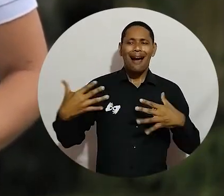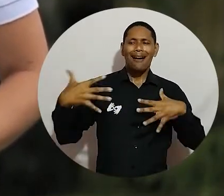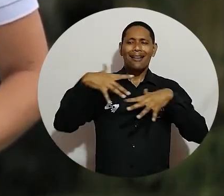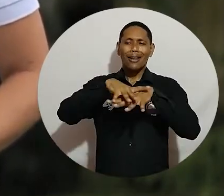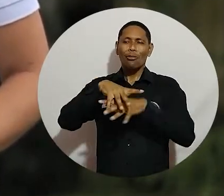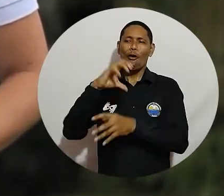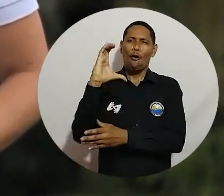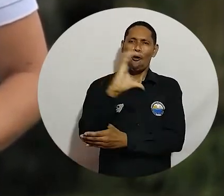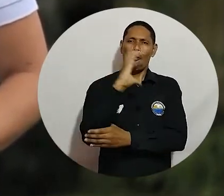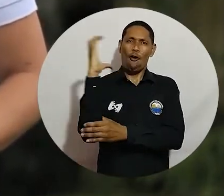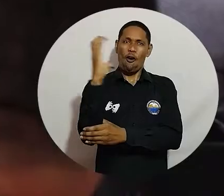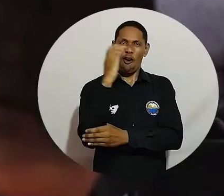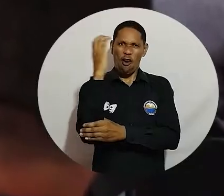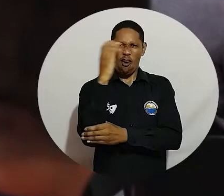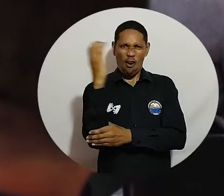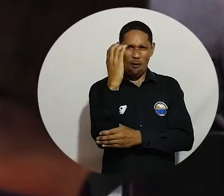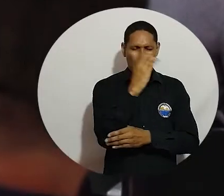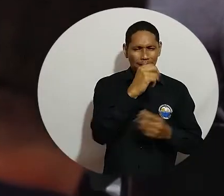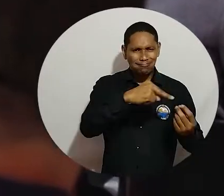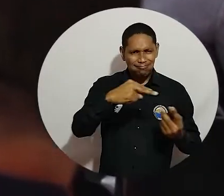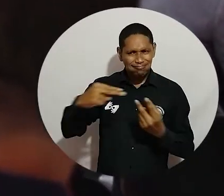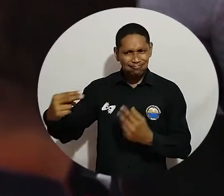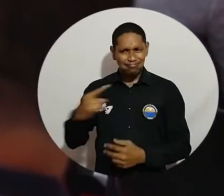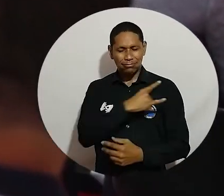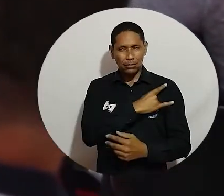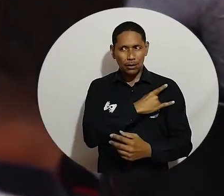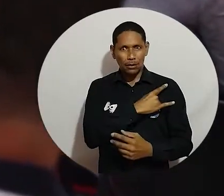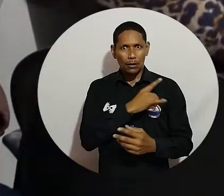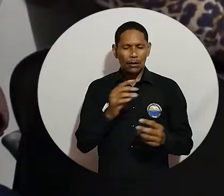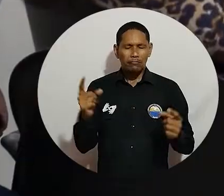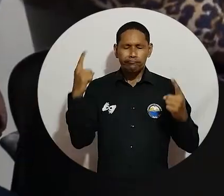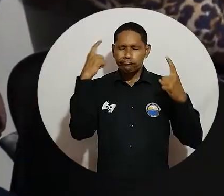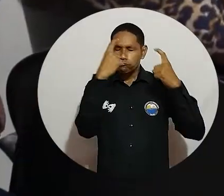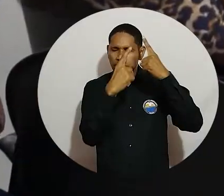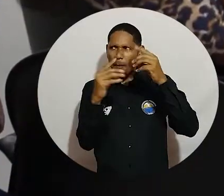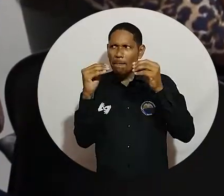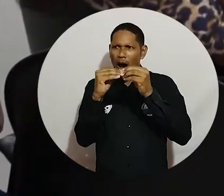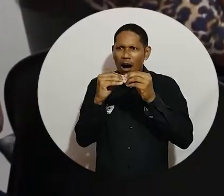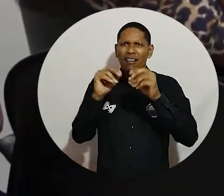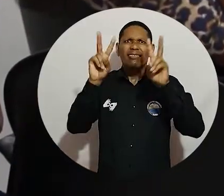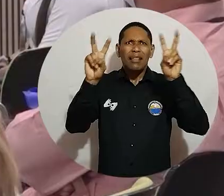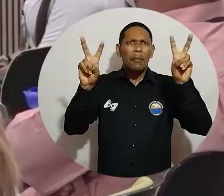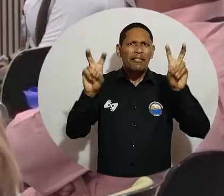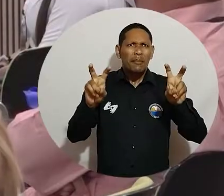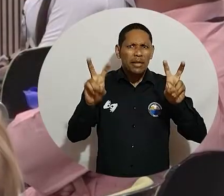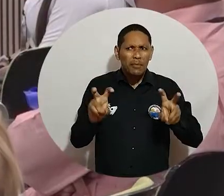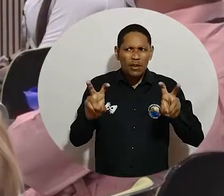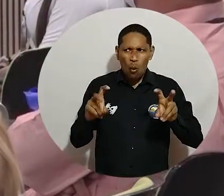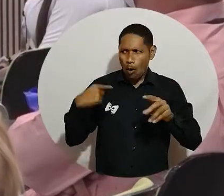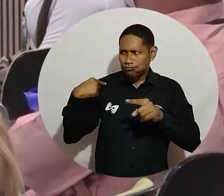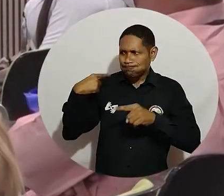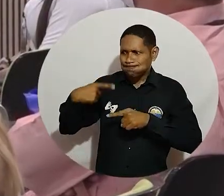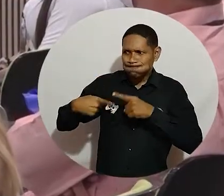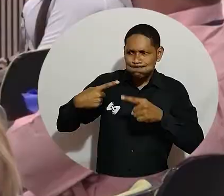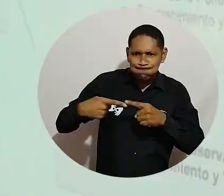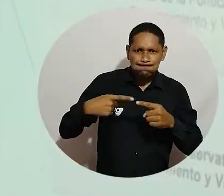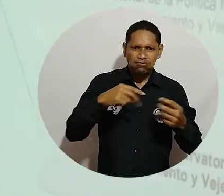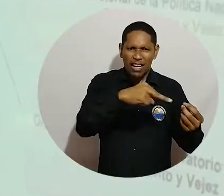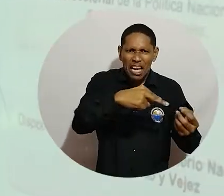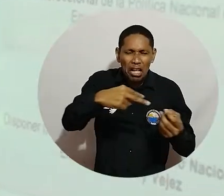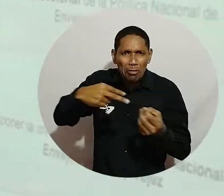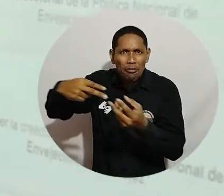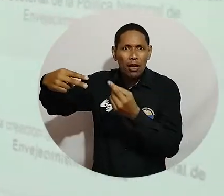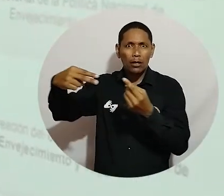de Doctorados en Educación. Rezagos educativos y experiencias significativas de los territorios fueron abordados en el Tercer Coloquio